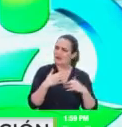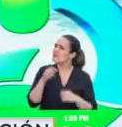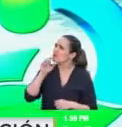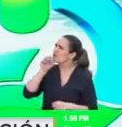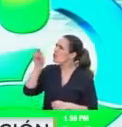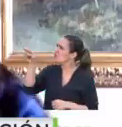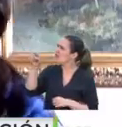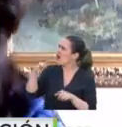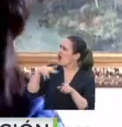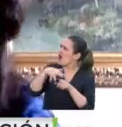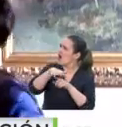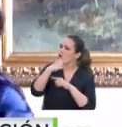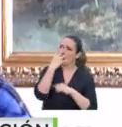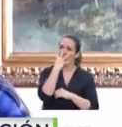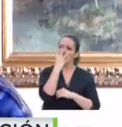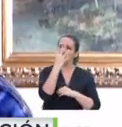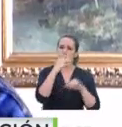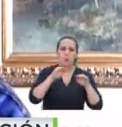en riesgo?